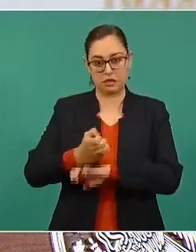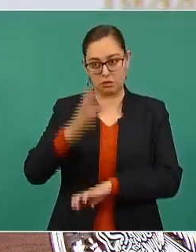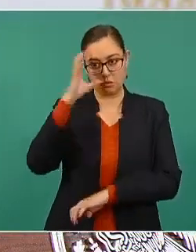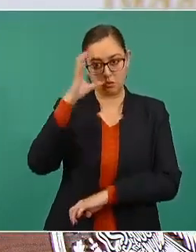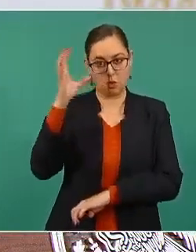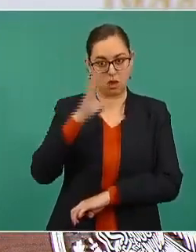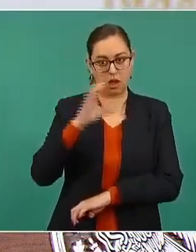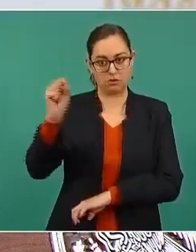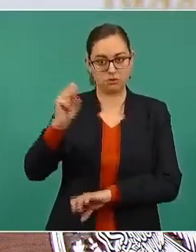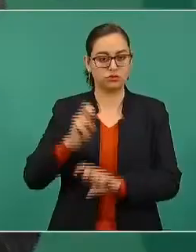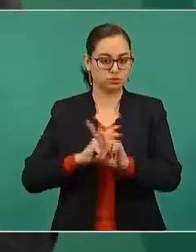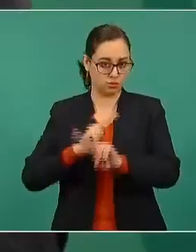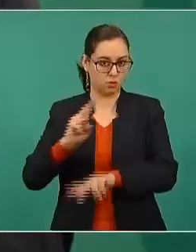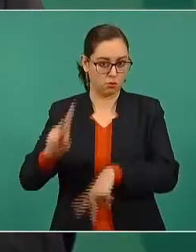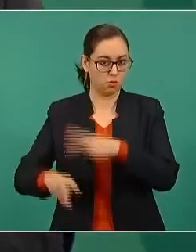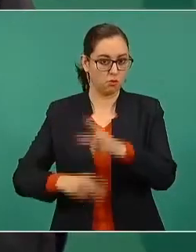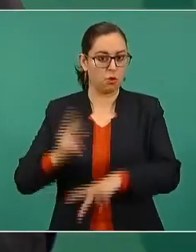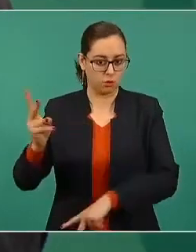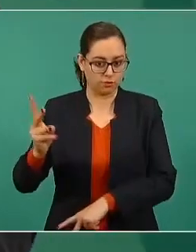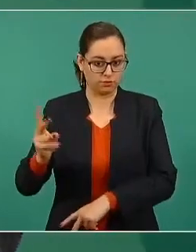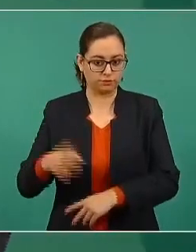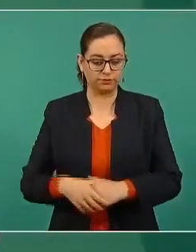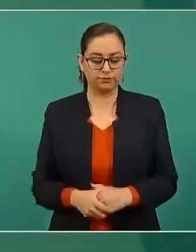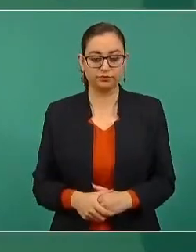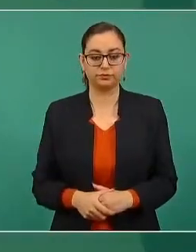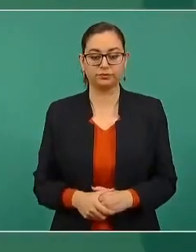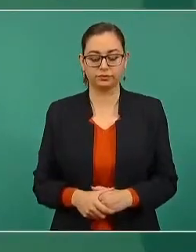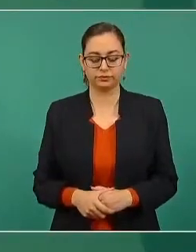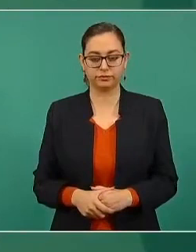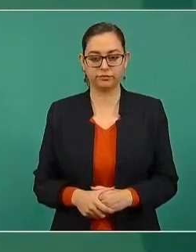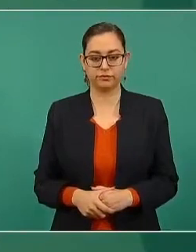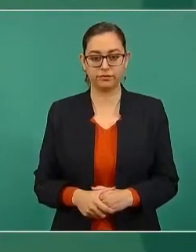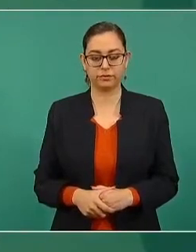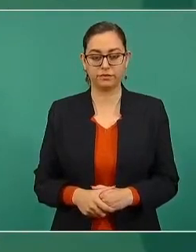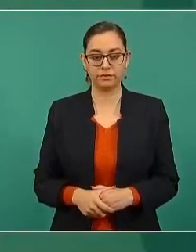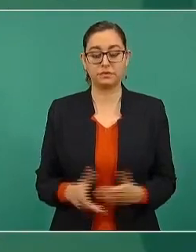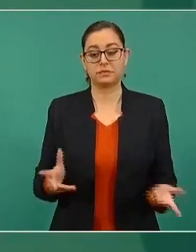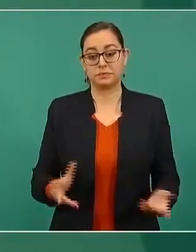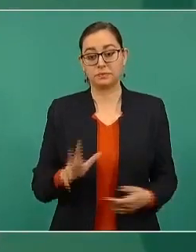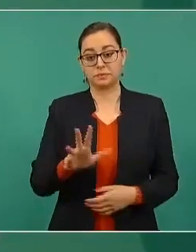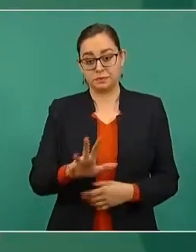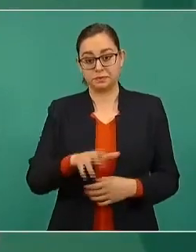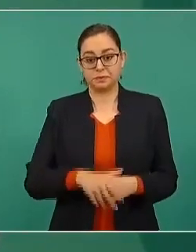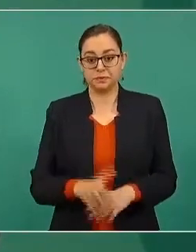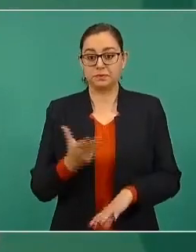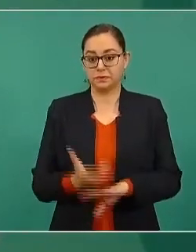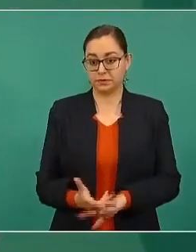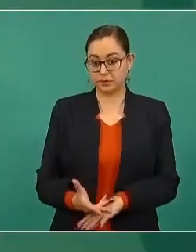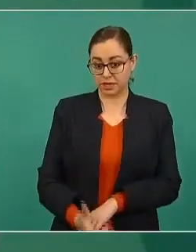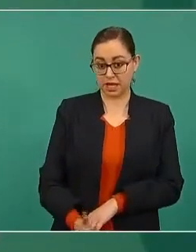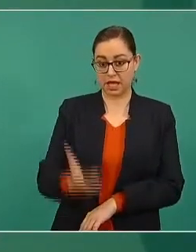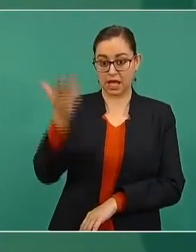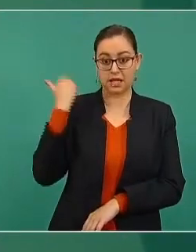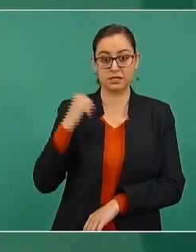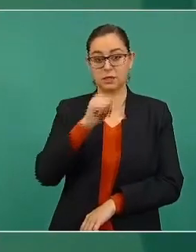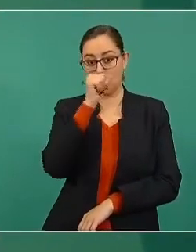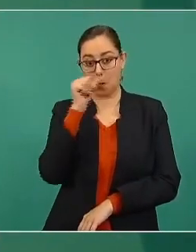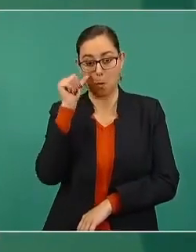Cuando gobernaba el presidente Juárez, se crearon dos